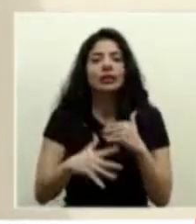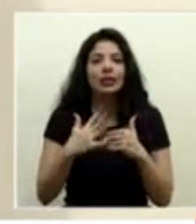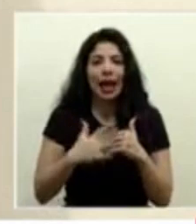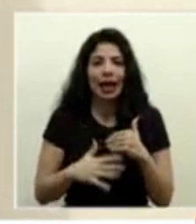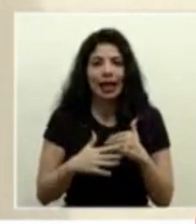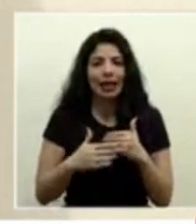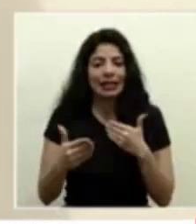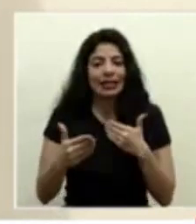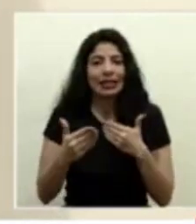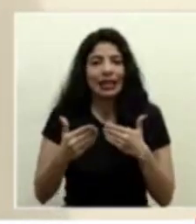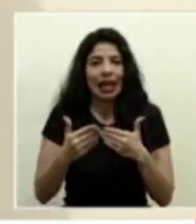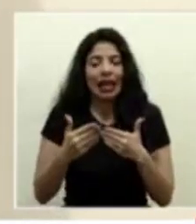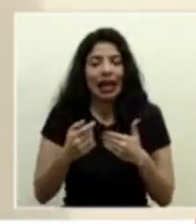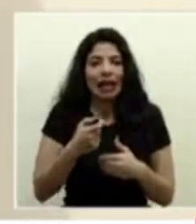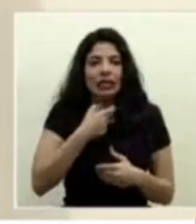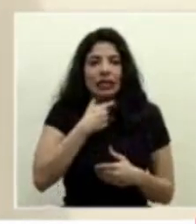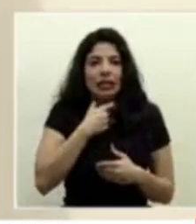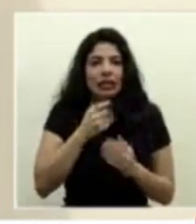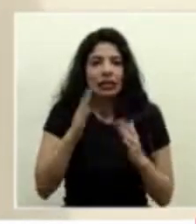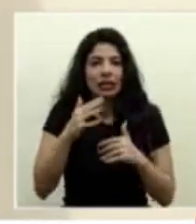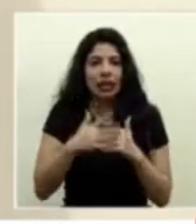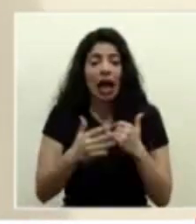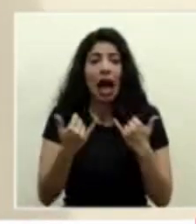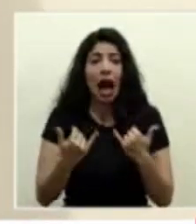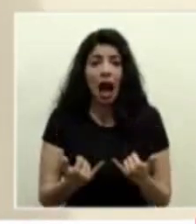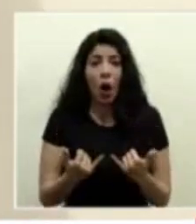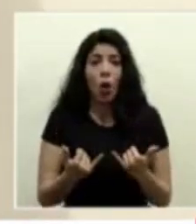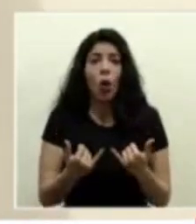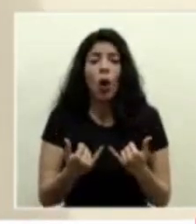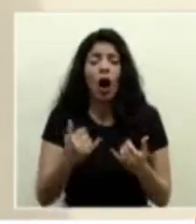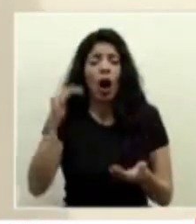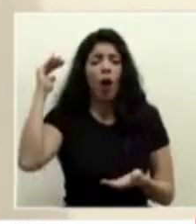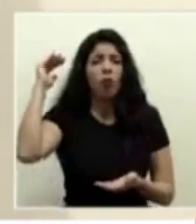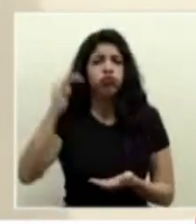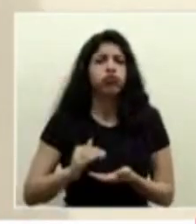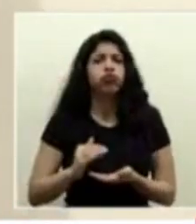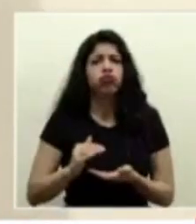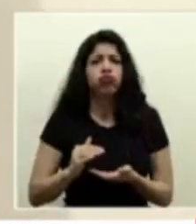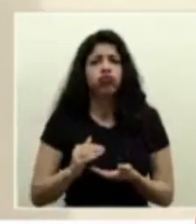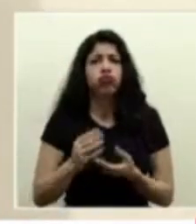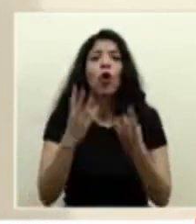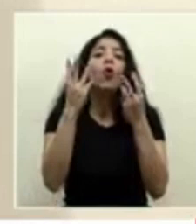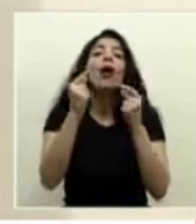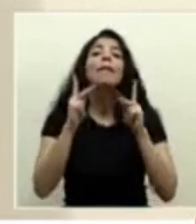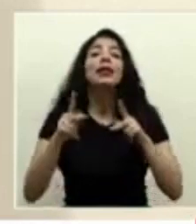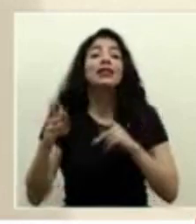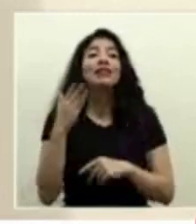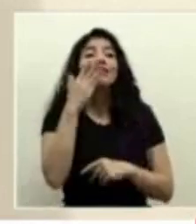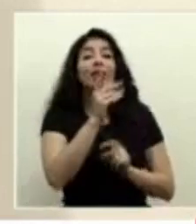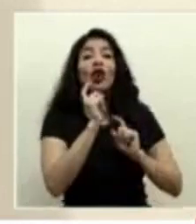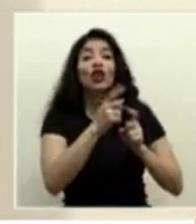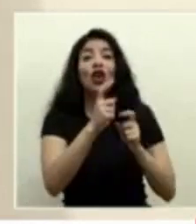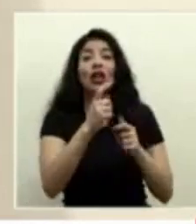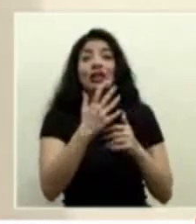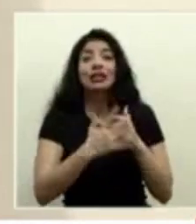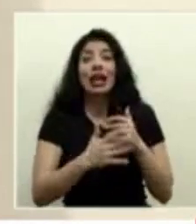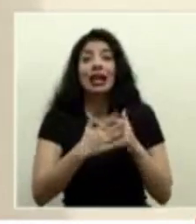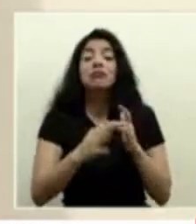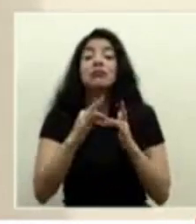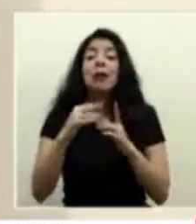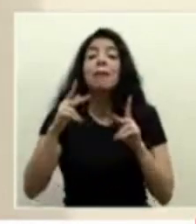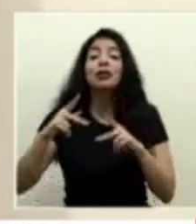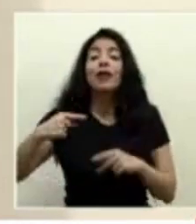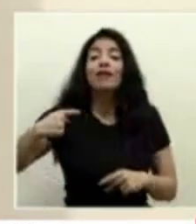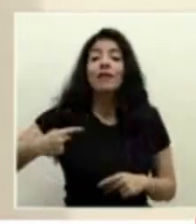sangre ha habido una reducción muy importante en la cantidad de donantes especialmente los donantes